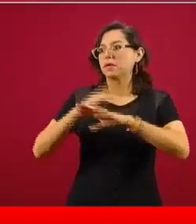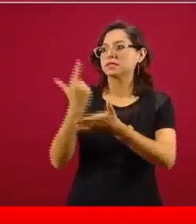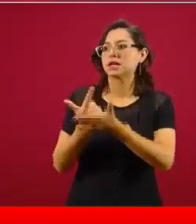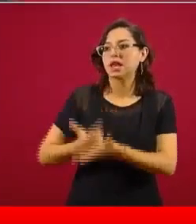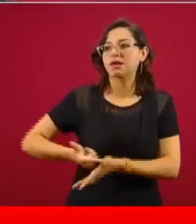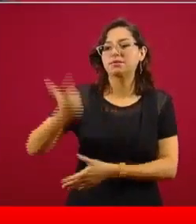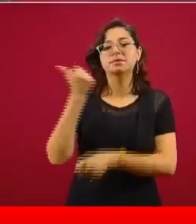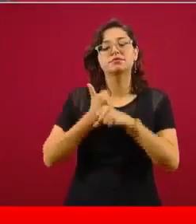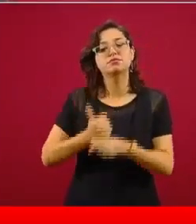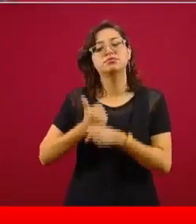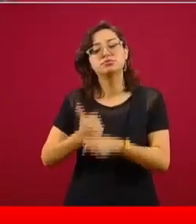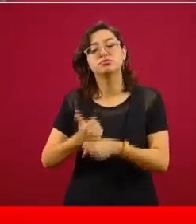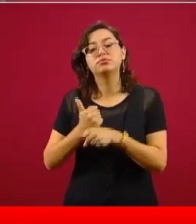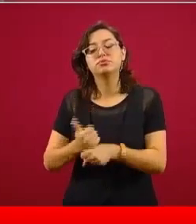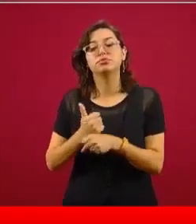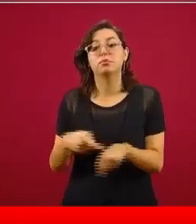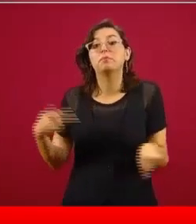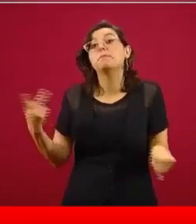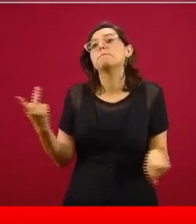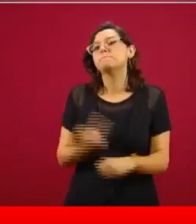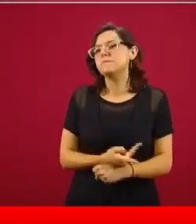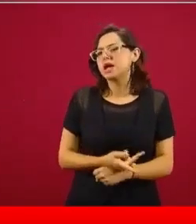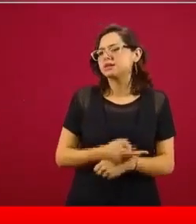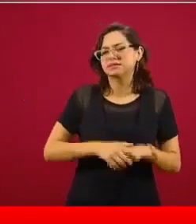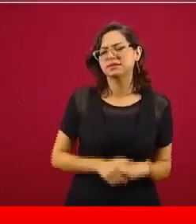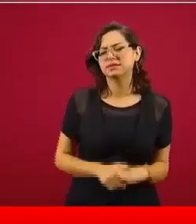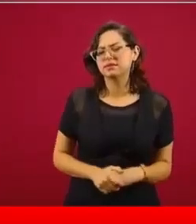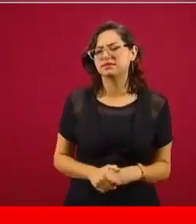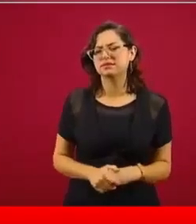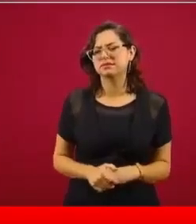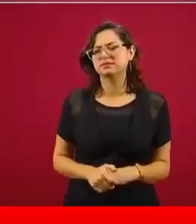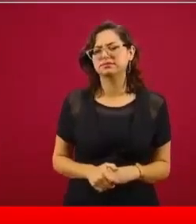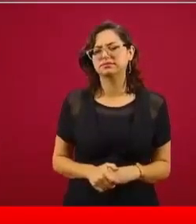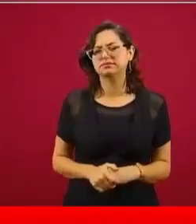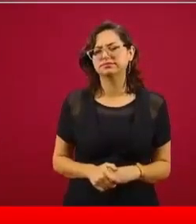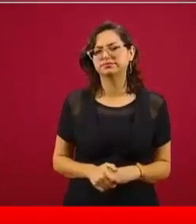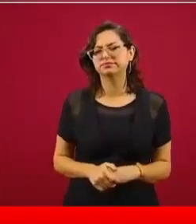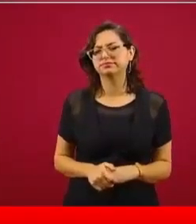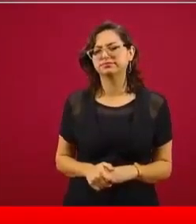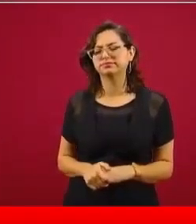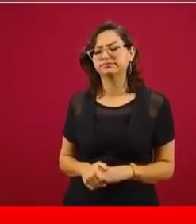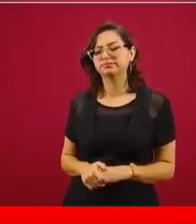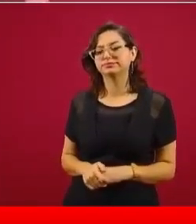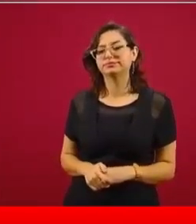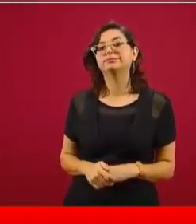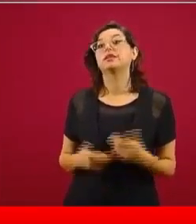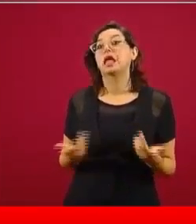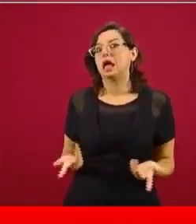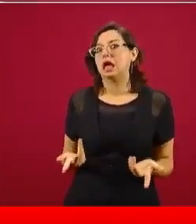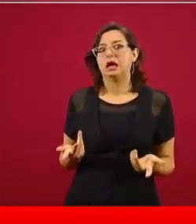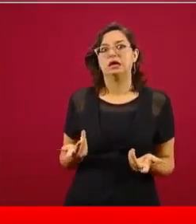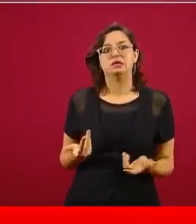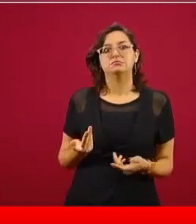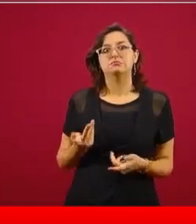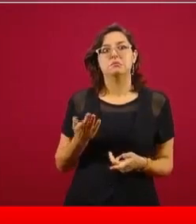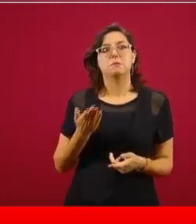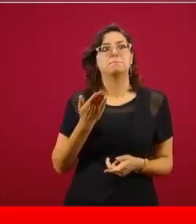¿qué sucedía?, pues se daban los famosos rescates